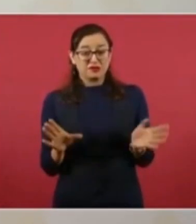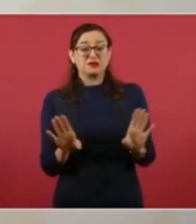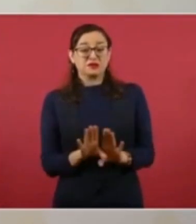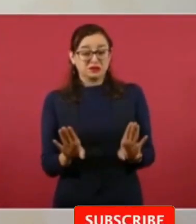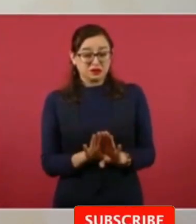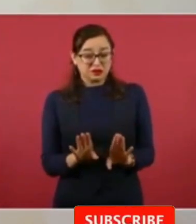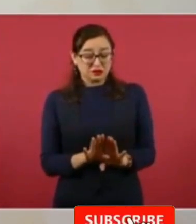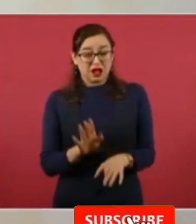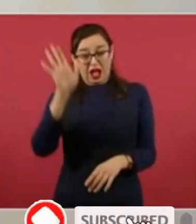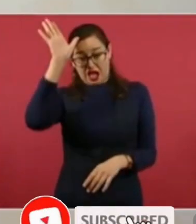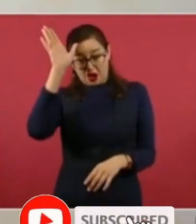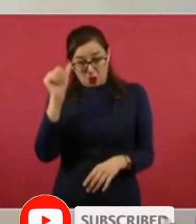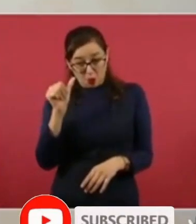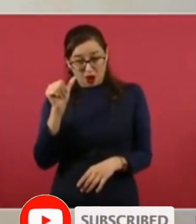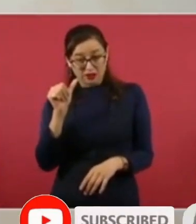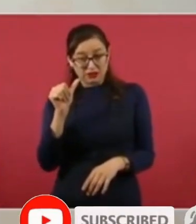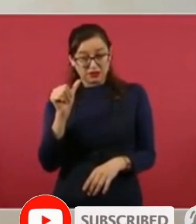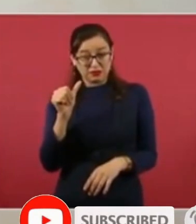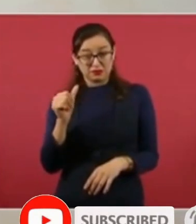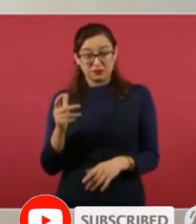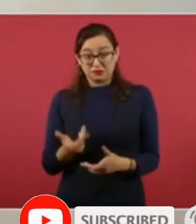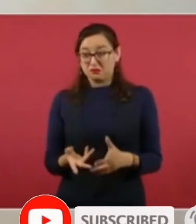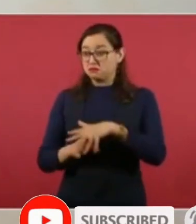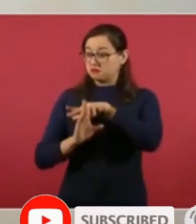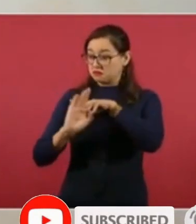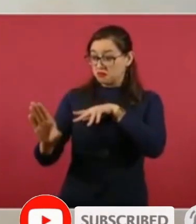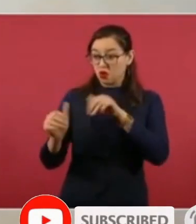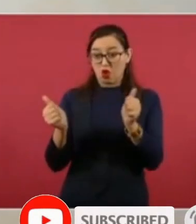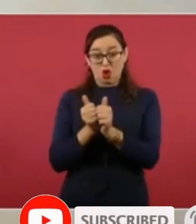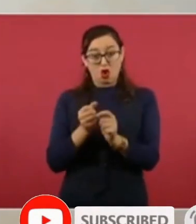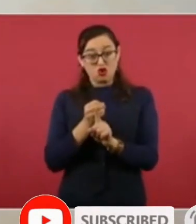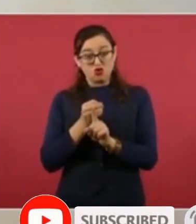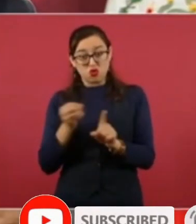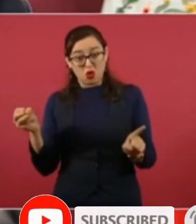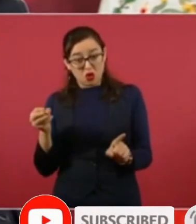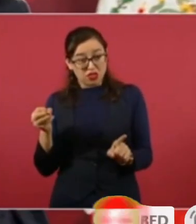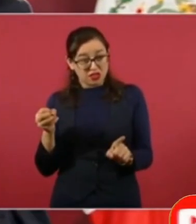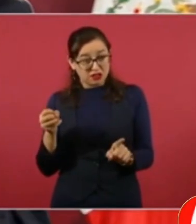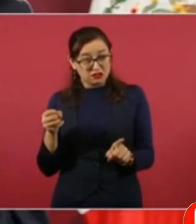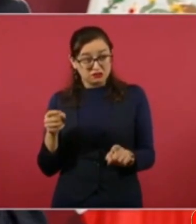para que se organice el flujo migratorio entonces no se atreven